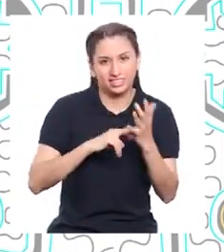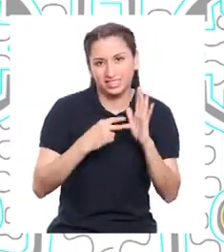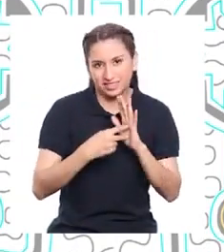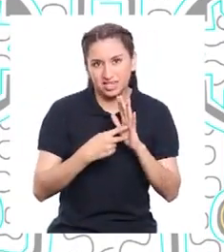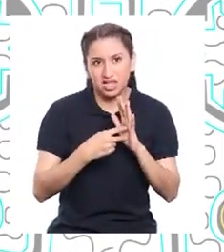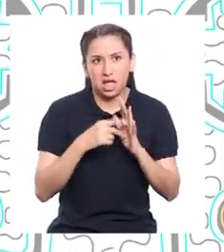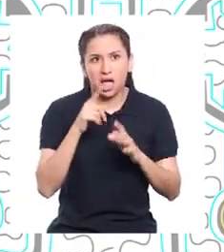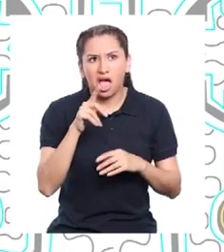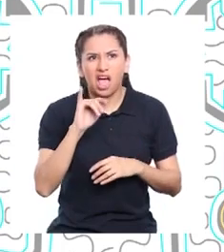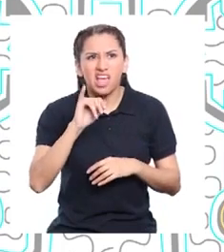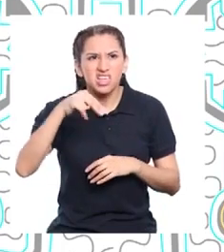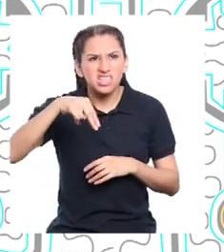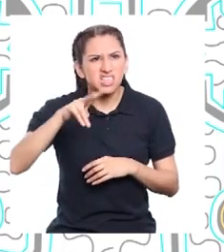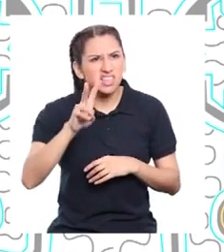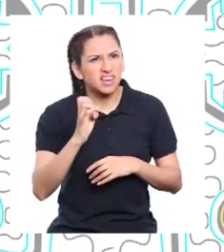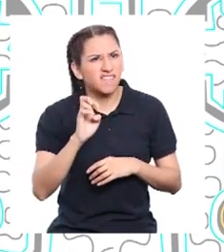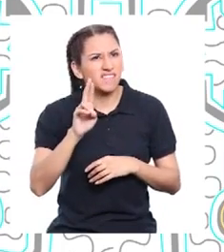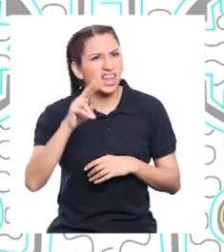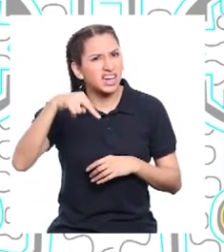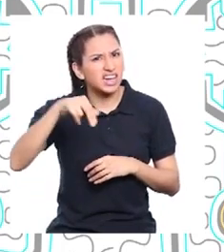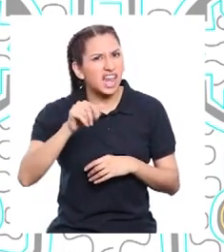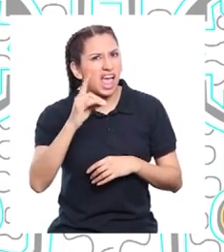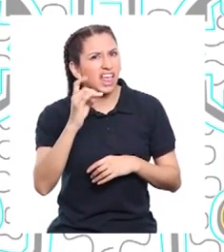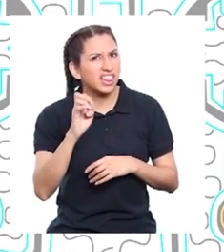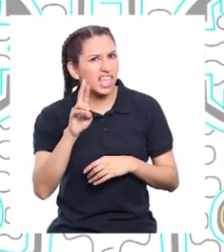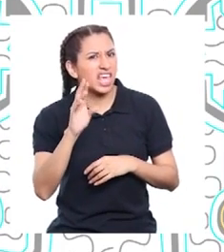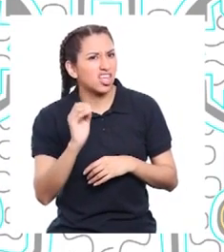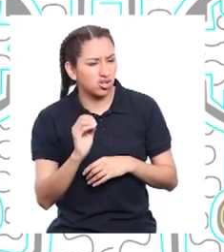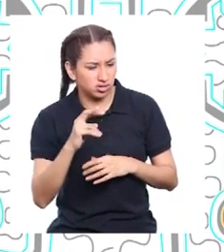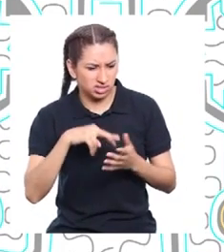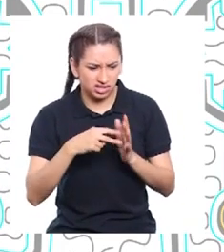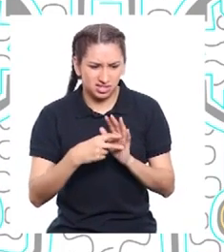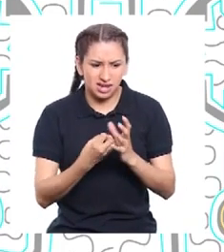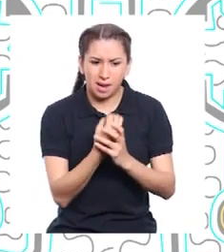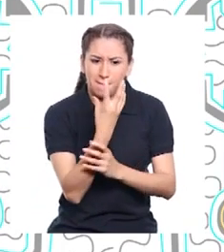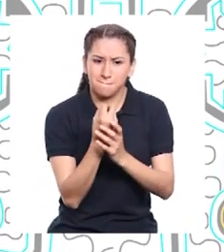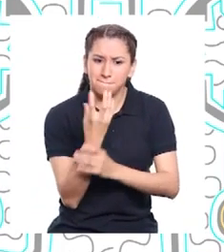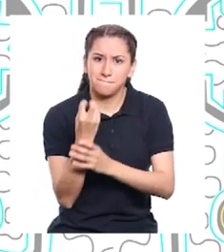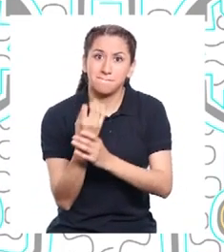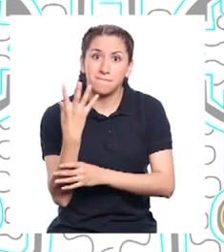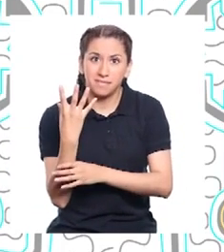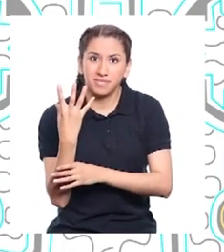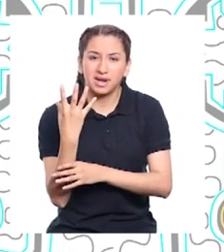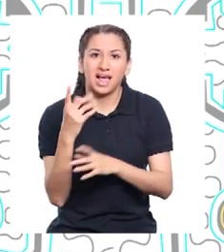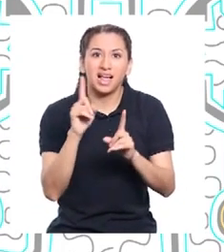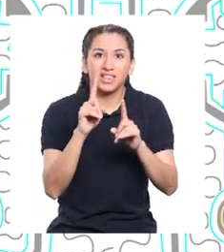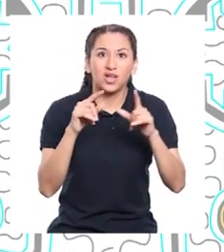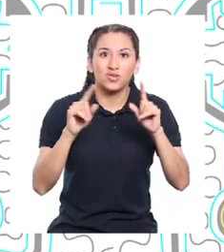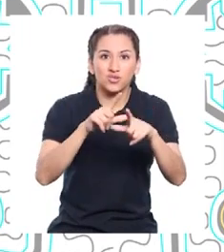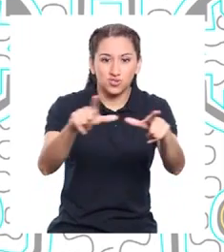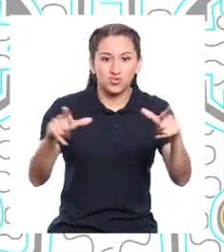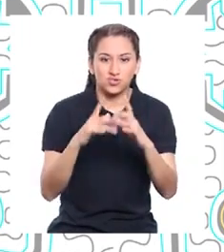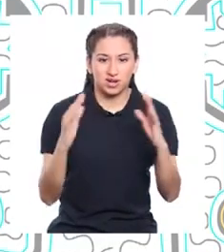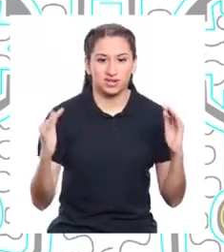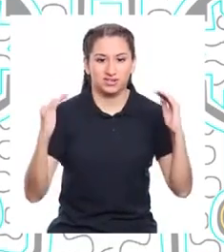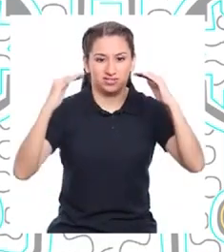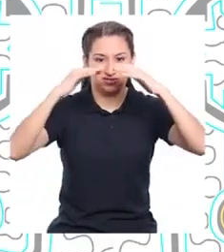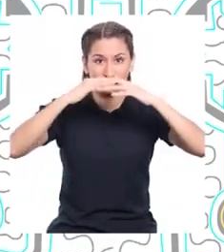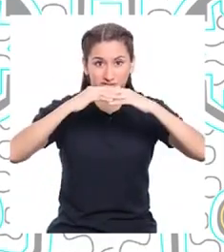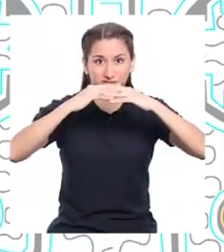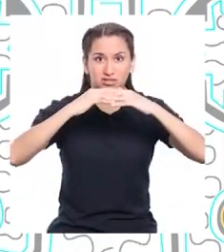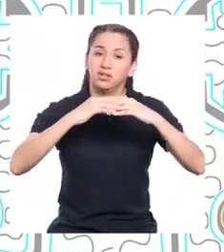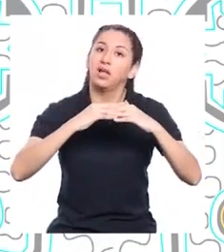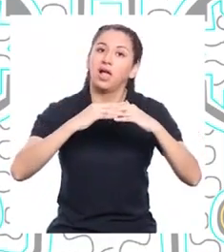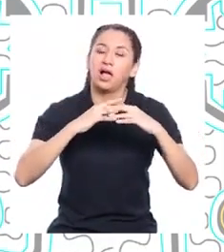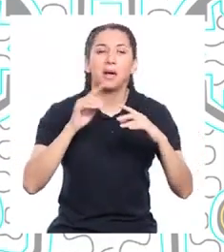escucho invernadero, me vienen a la cabeza las plantas cultivadas en un invernadero. Hay